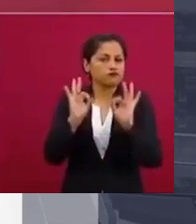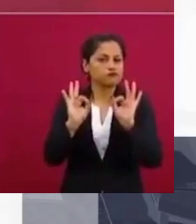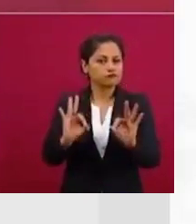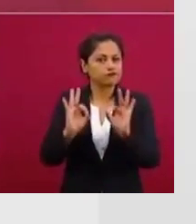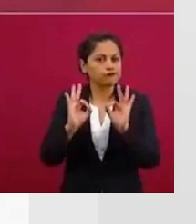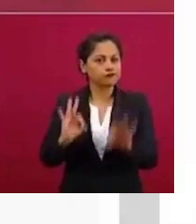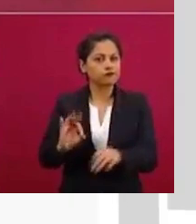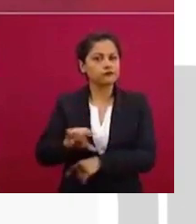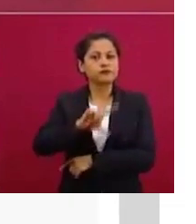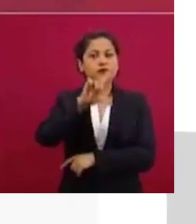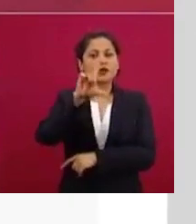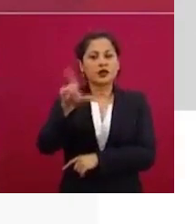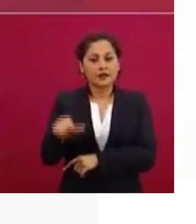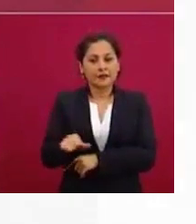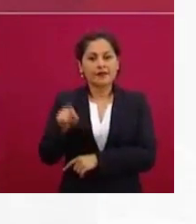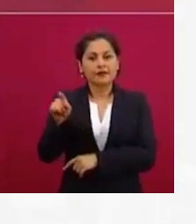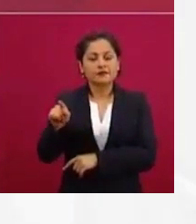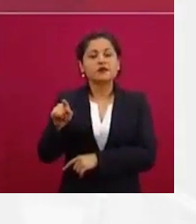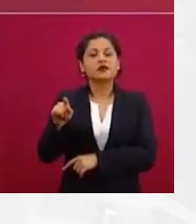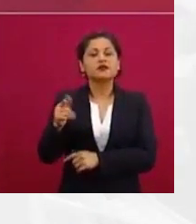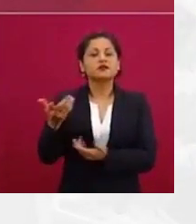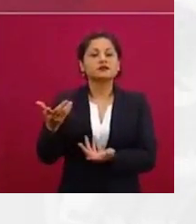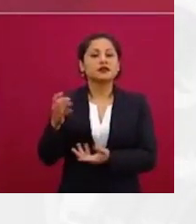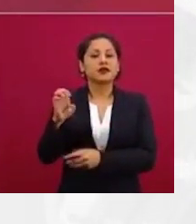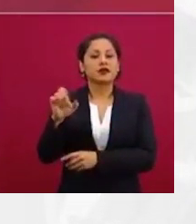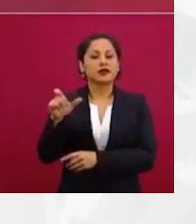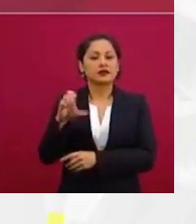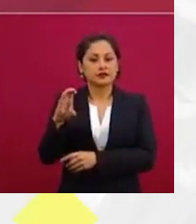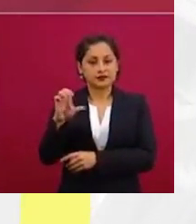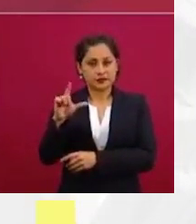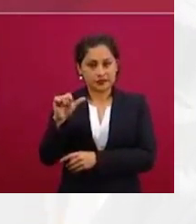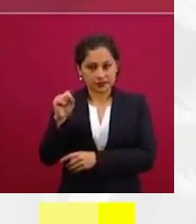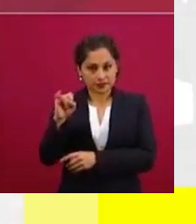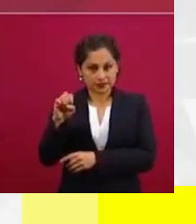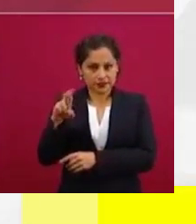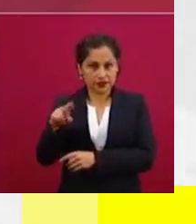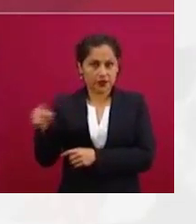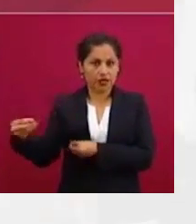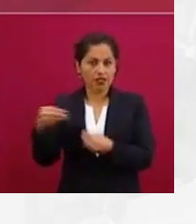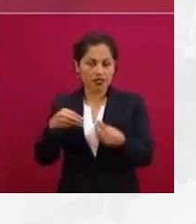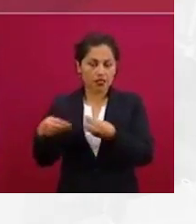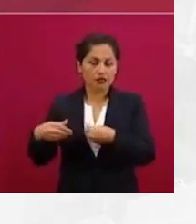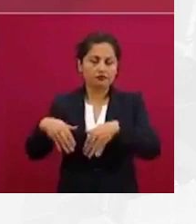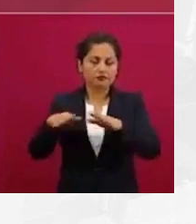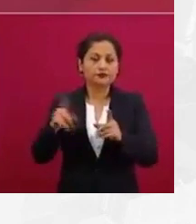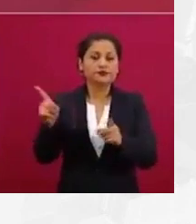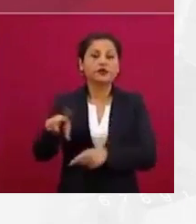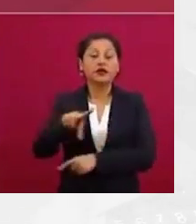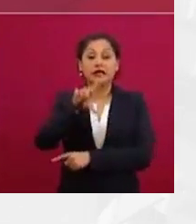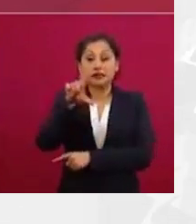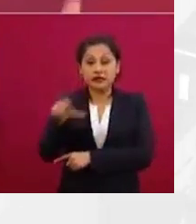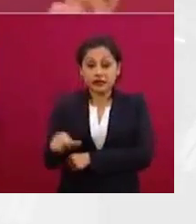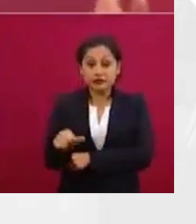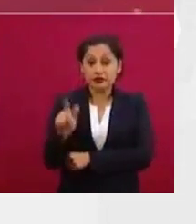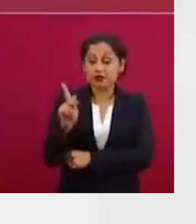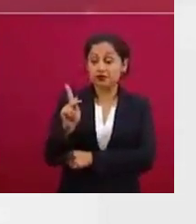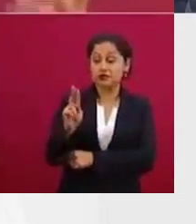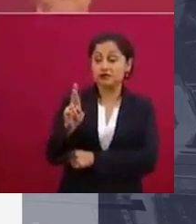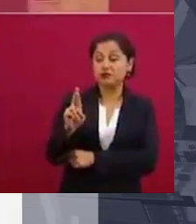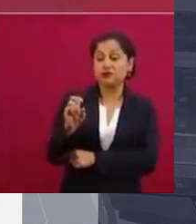obvias al presidente, advirtiendo, por supuesto, lo que va a seguir en el script. Las mañaneras, en general,